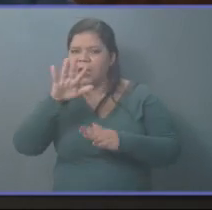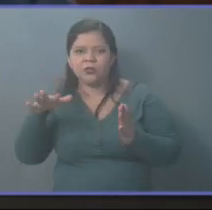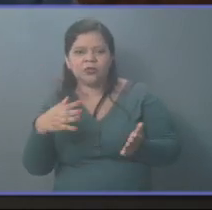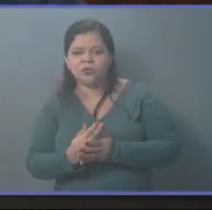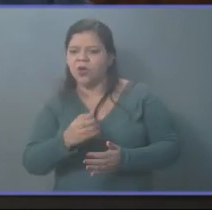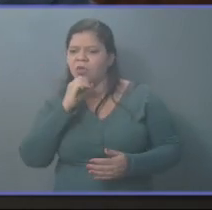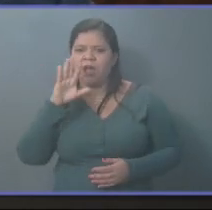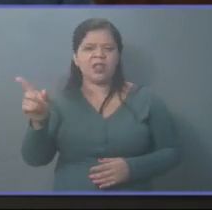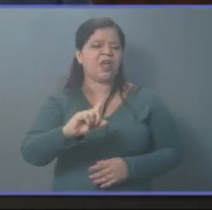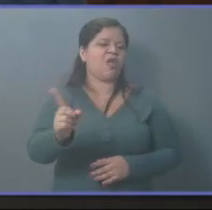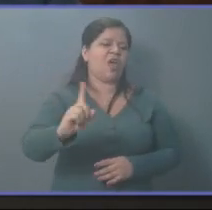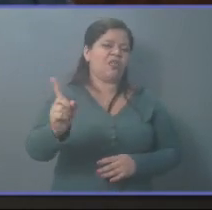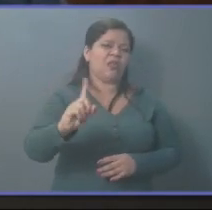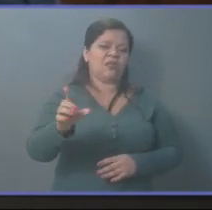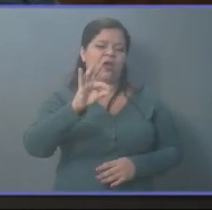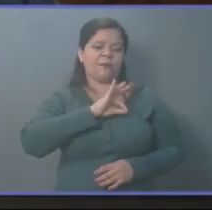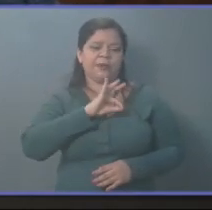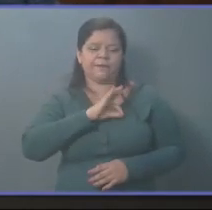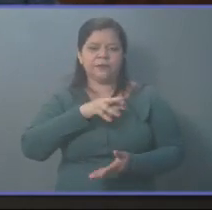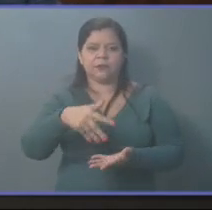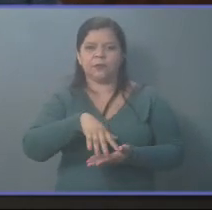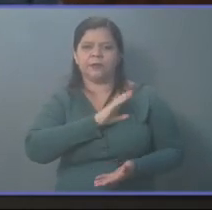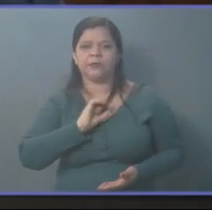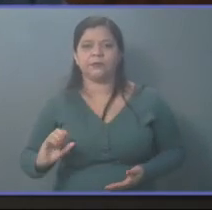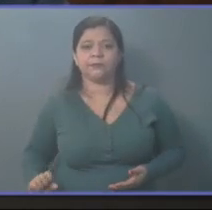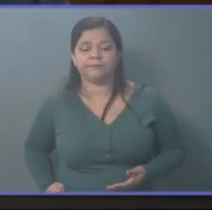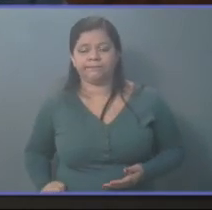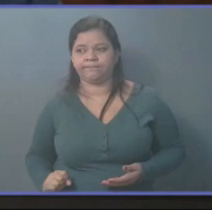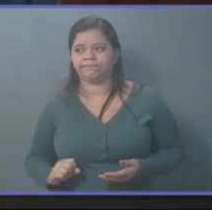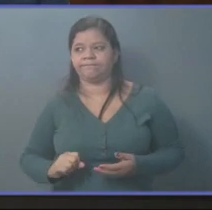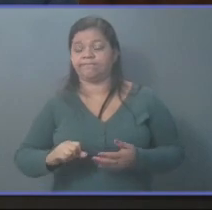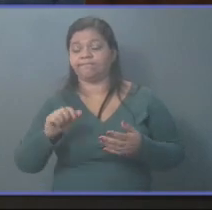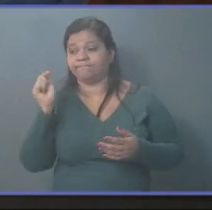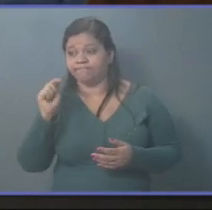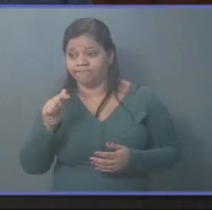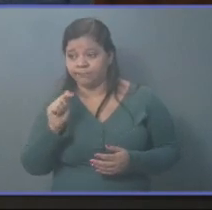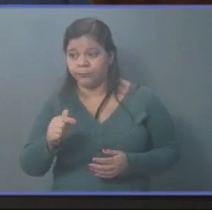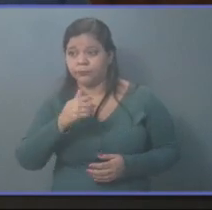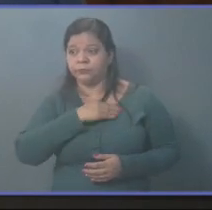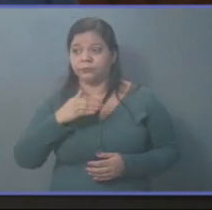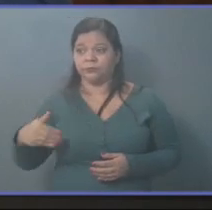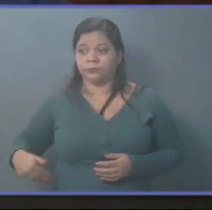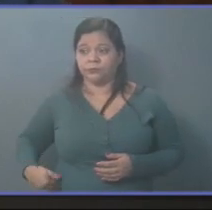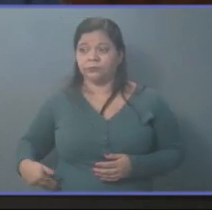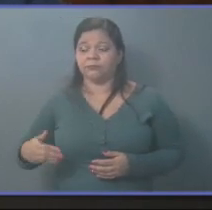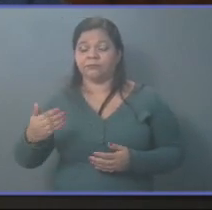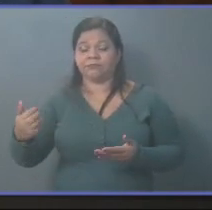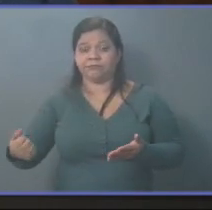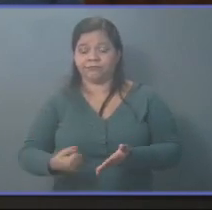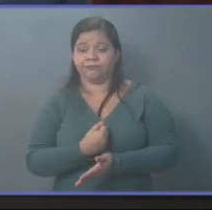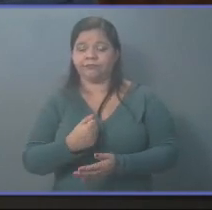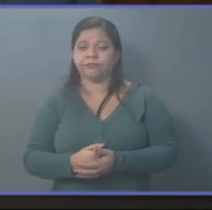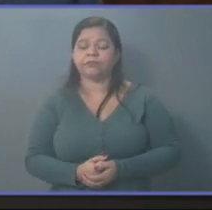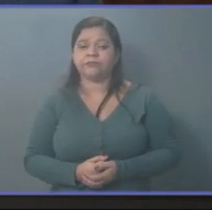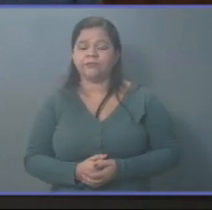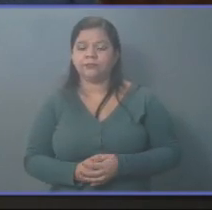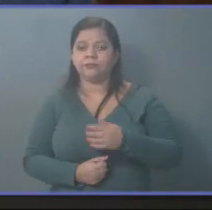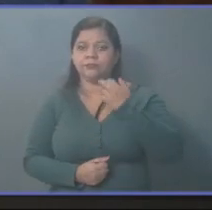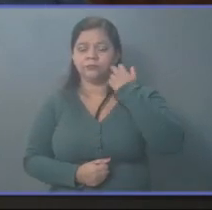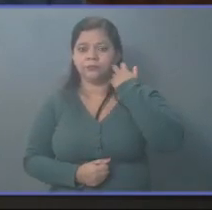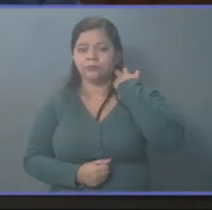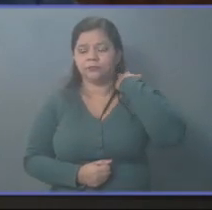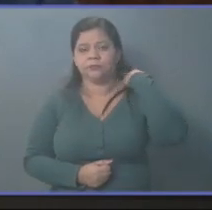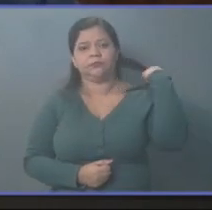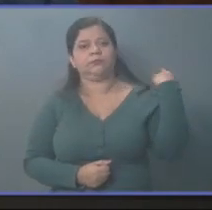en favor de los salvadoreños por lo tanto presidente qué lamentable lo